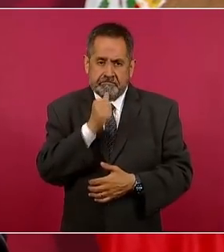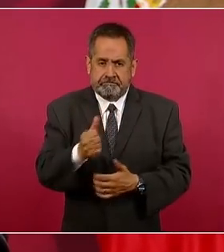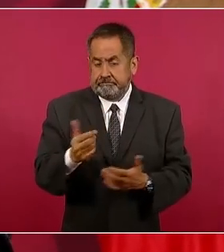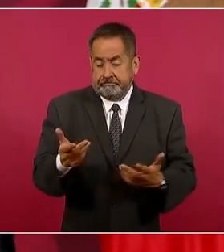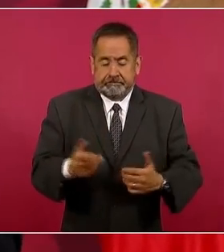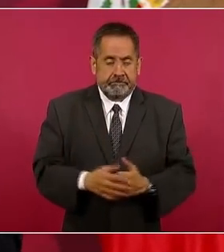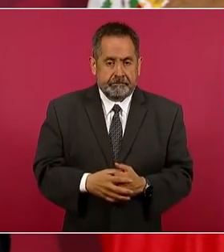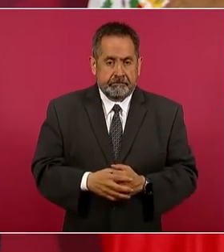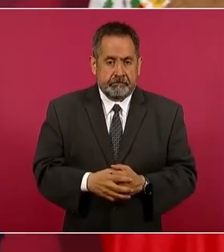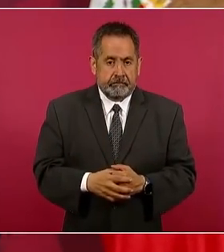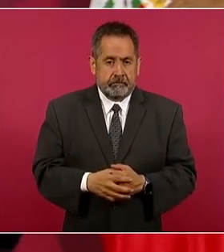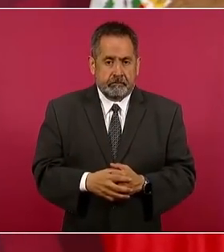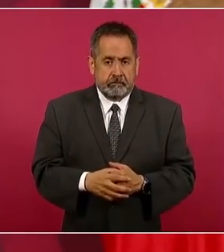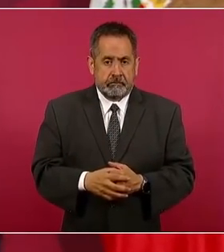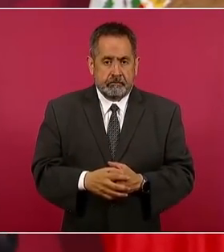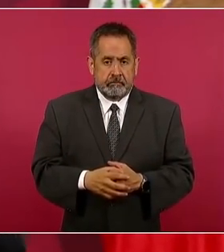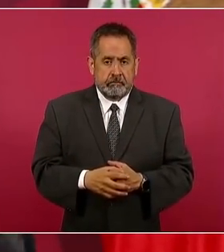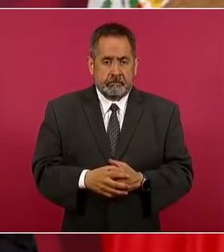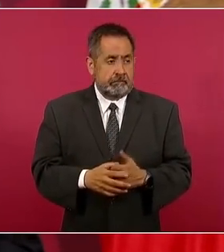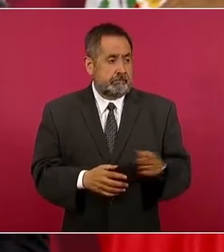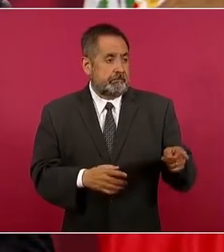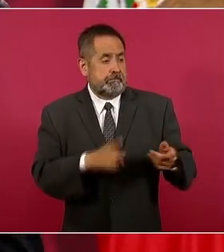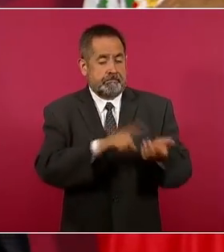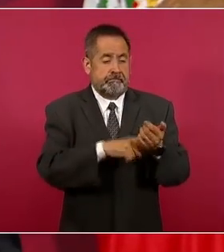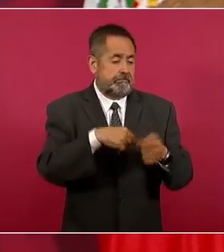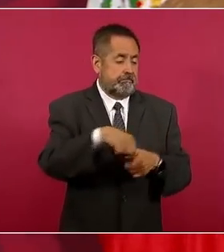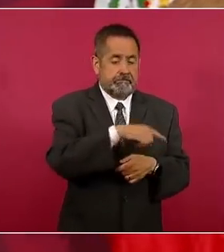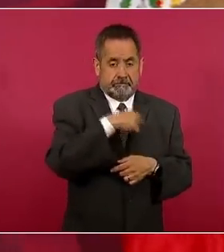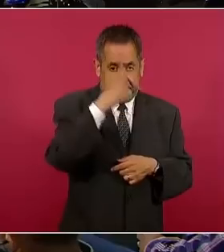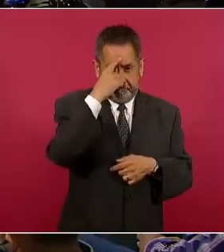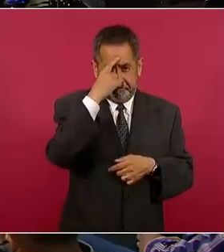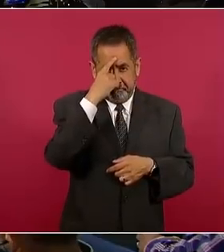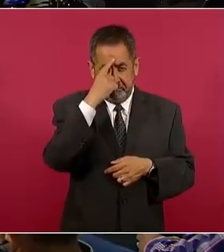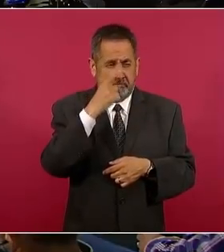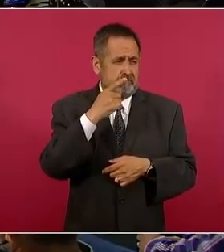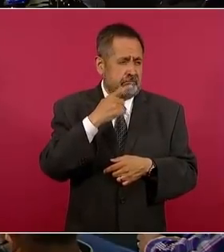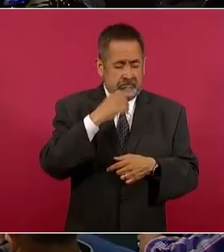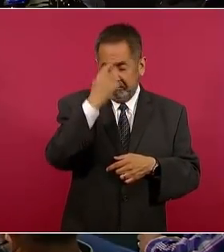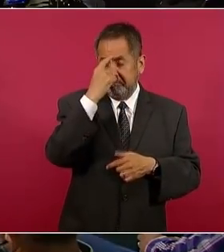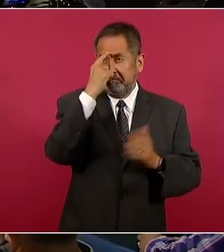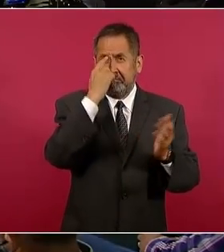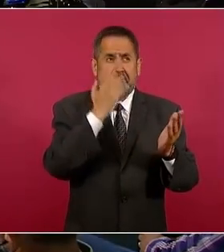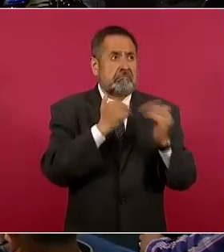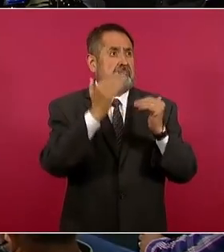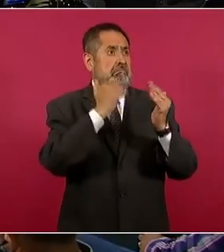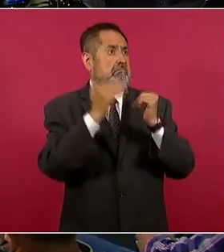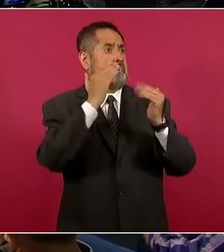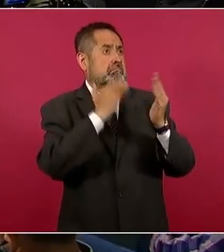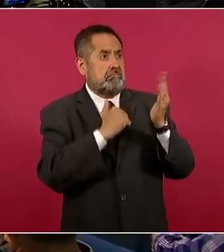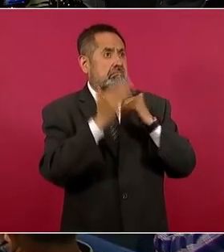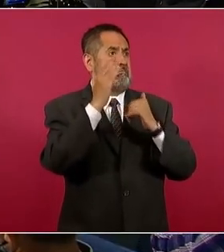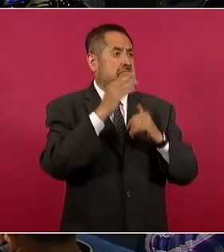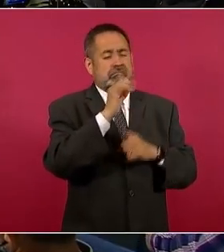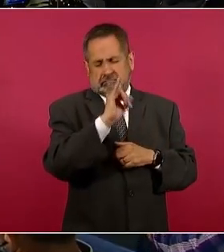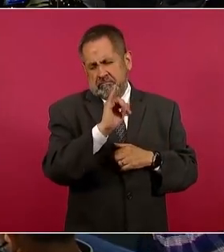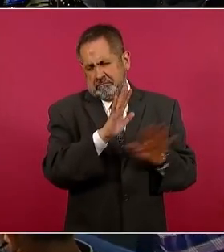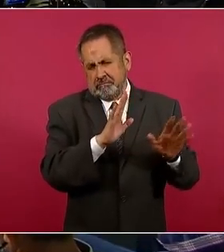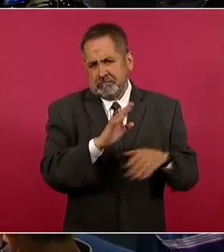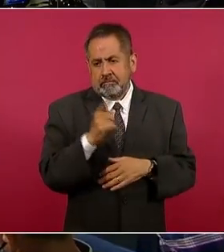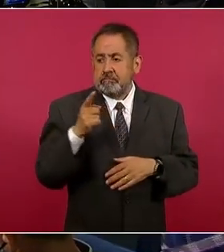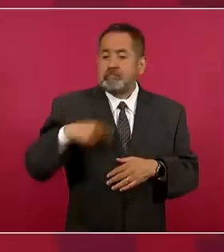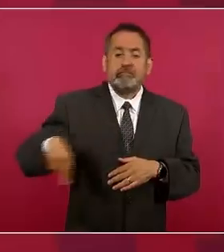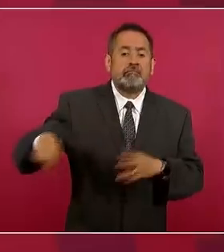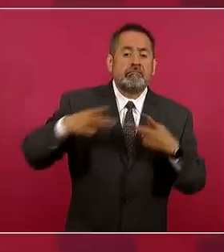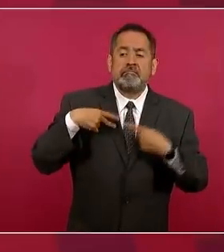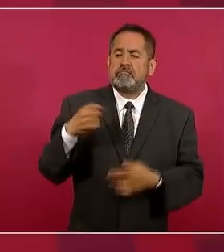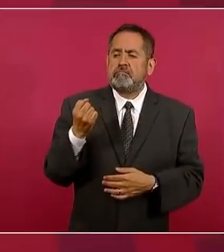Se preocuparon en ser exitosos, pero le dieron la espalda durante mucho